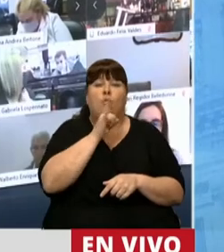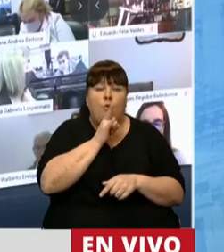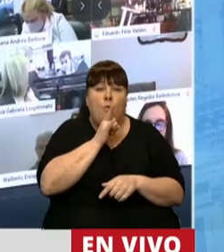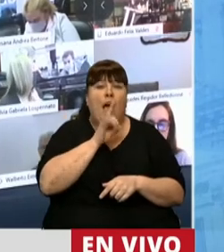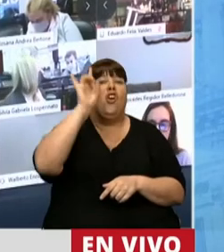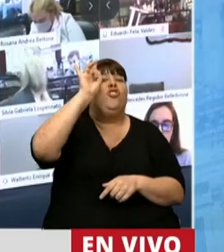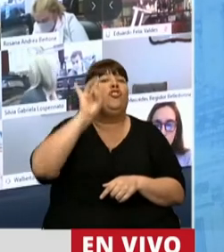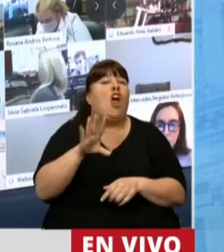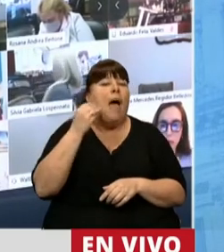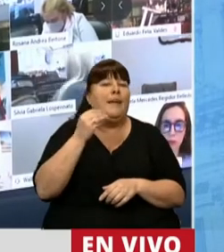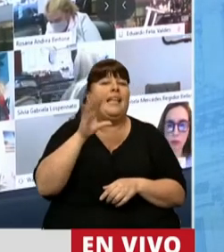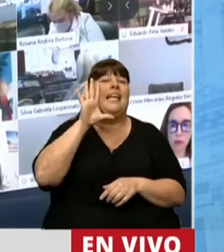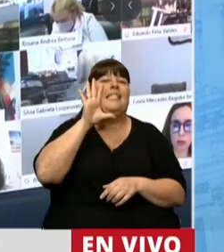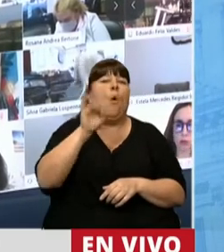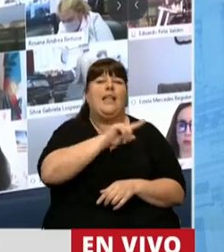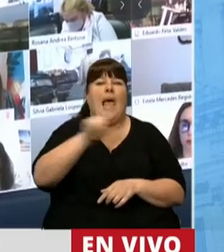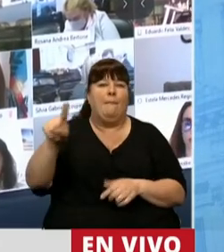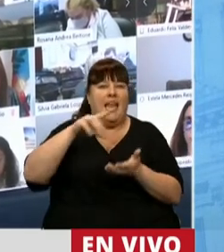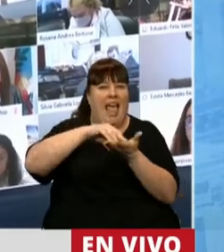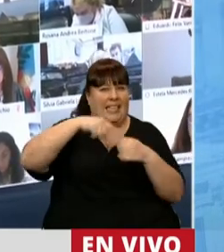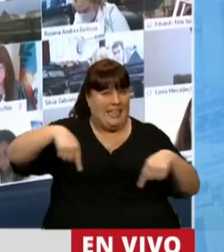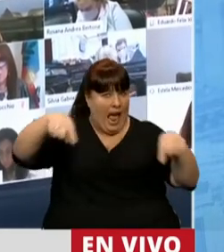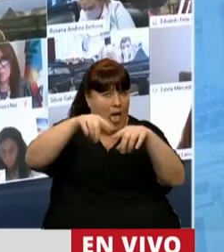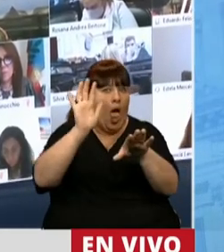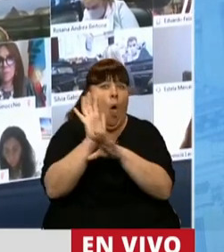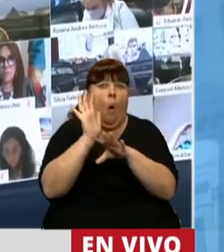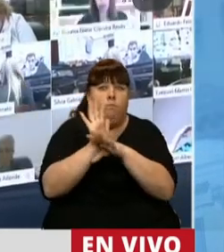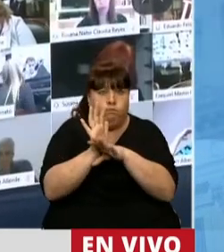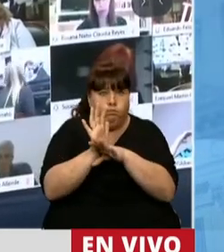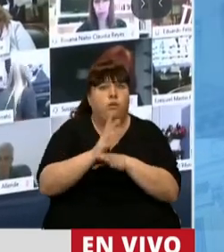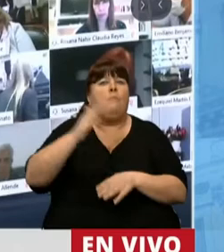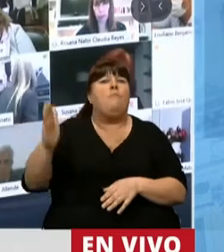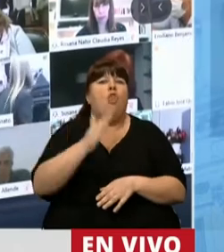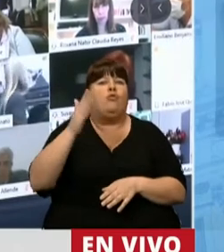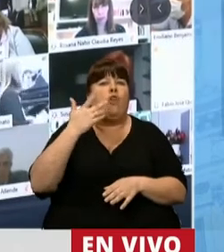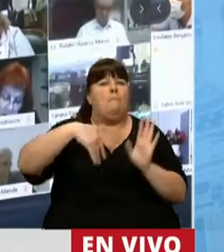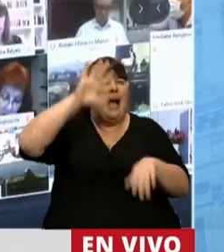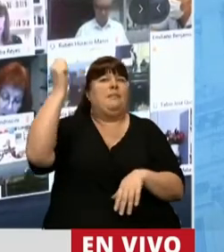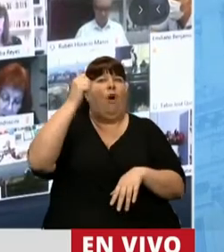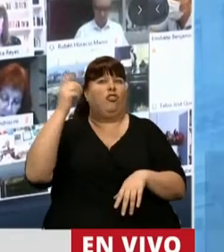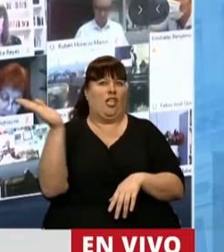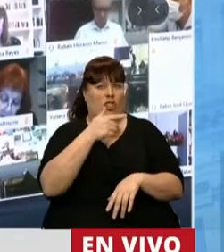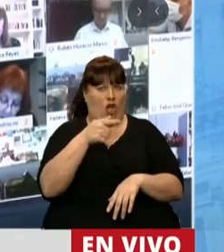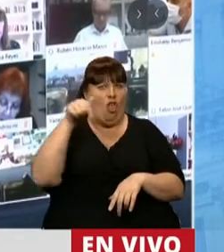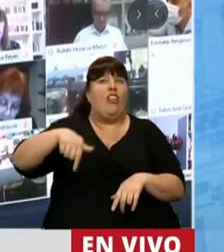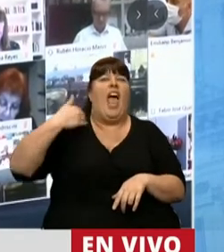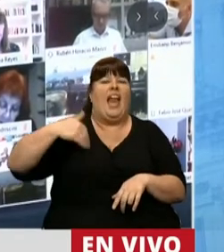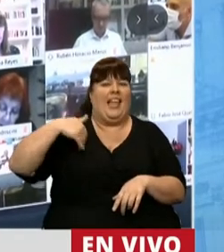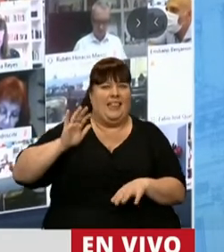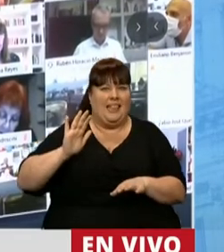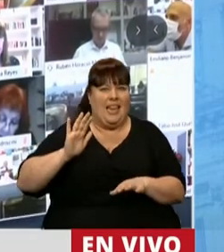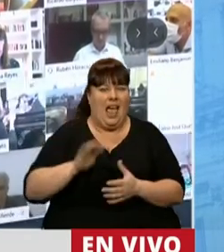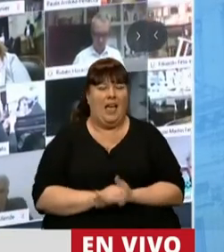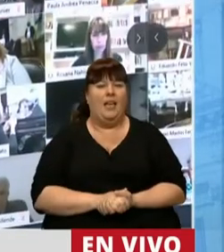solamente tiene 50.000 hectáreas. Quiere decir que es un productor más que importante en nuestro país.